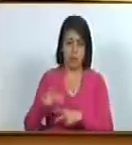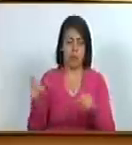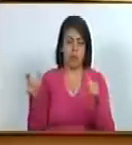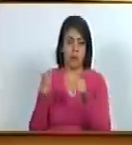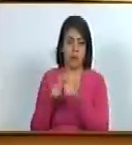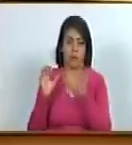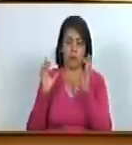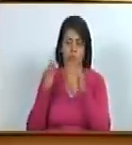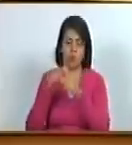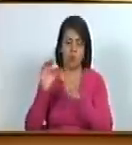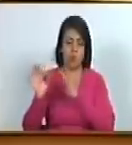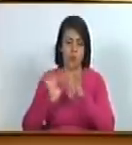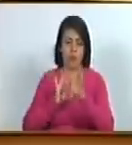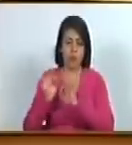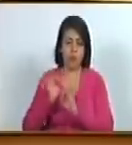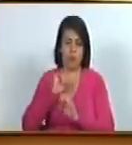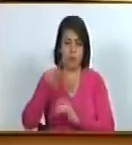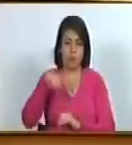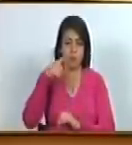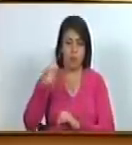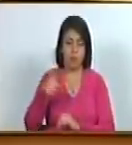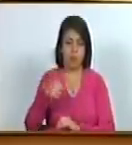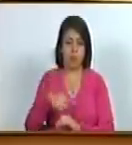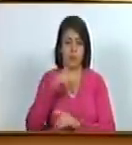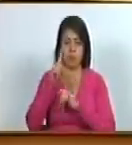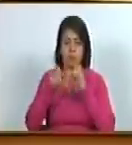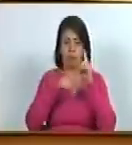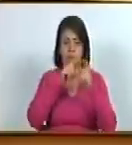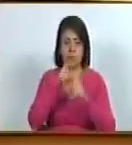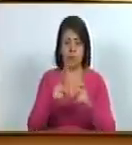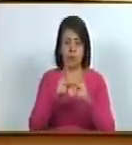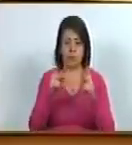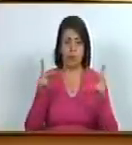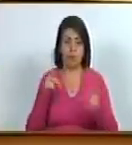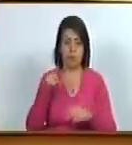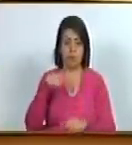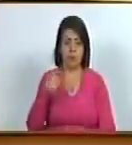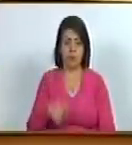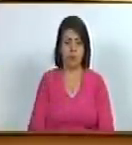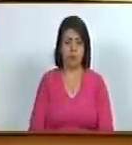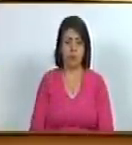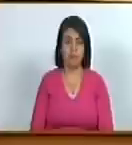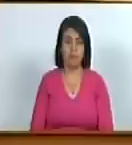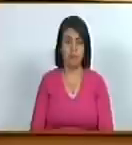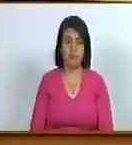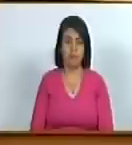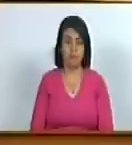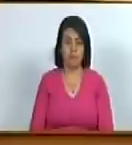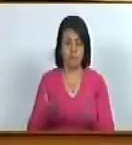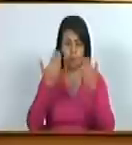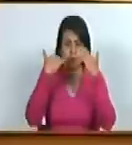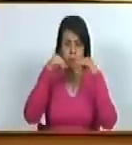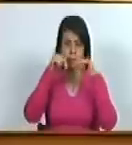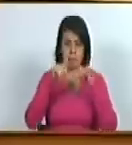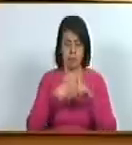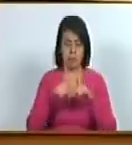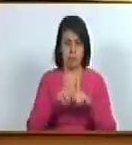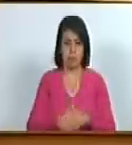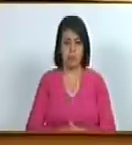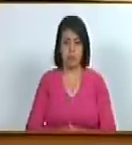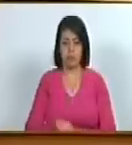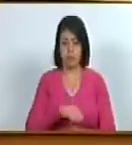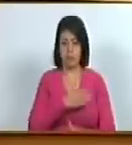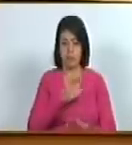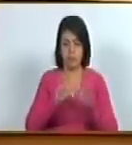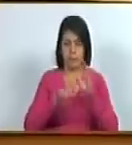reunirse para los preparativos de esa consulta de mañana siguiente punto del orden del día